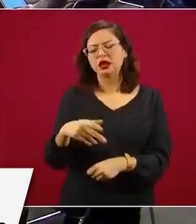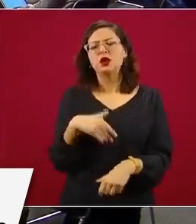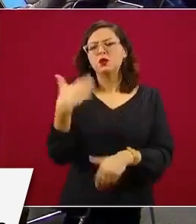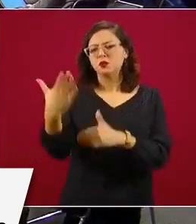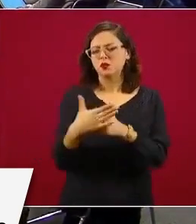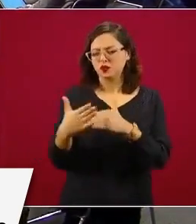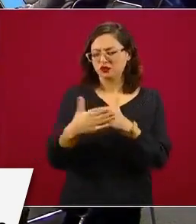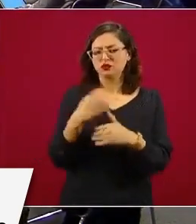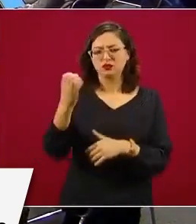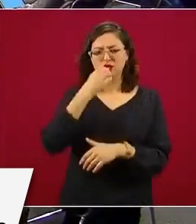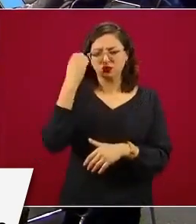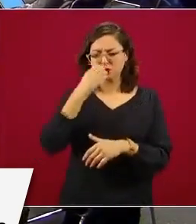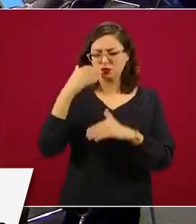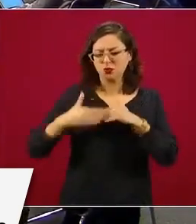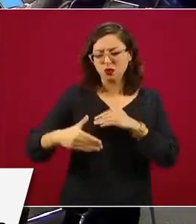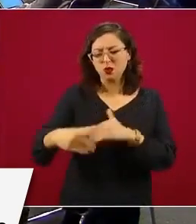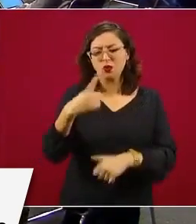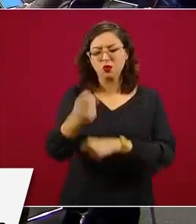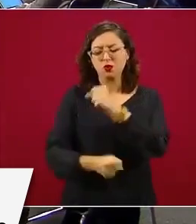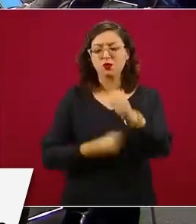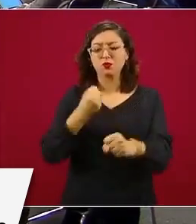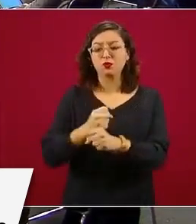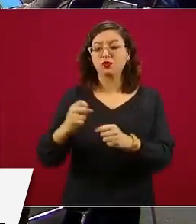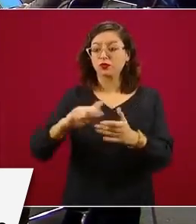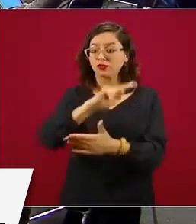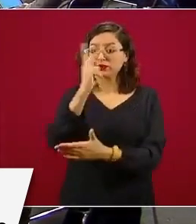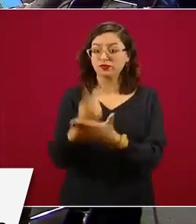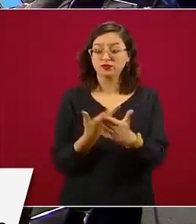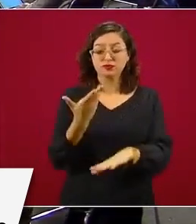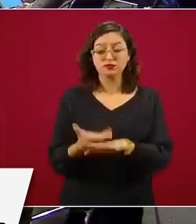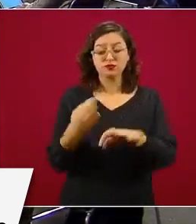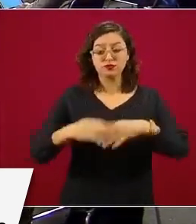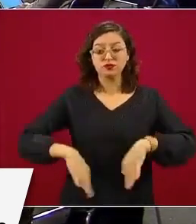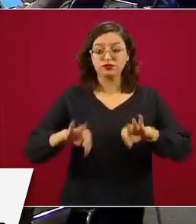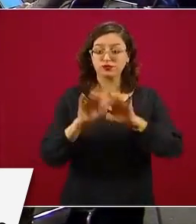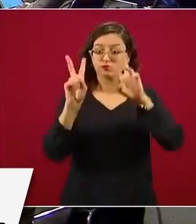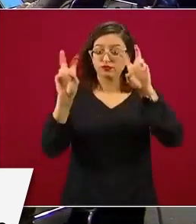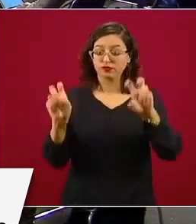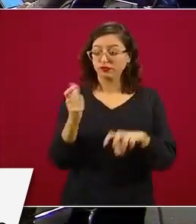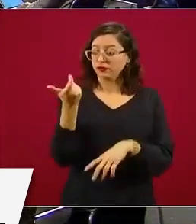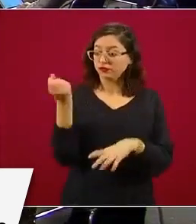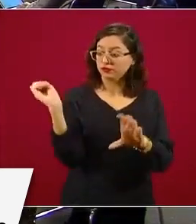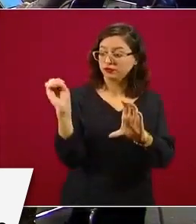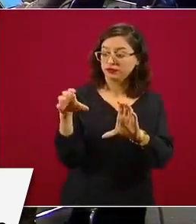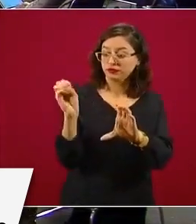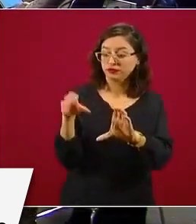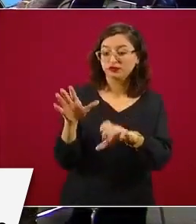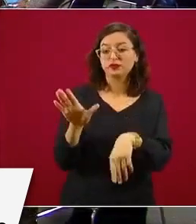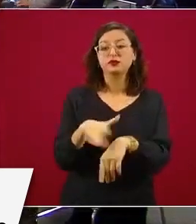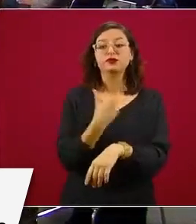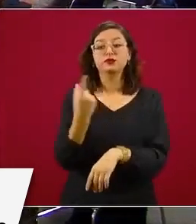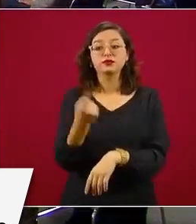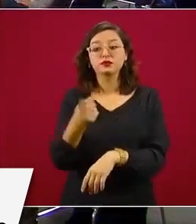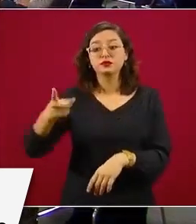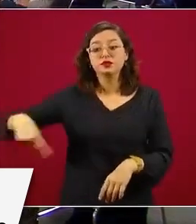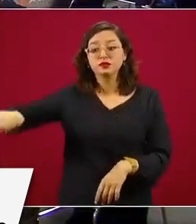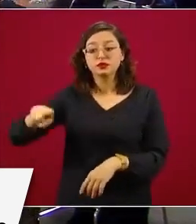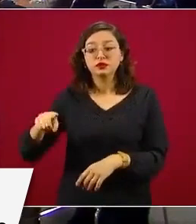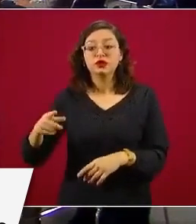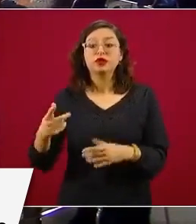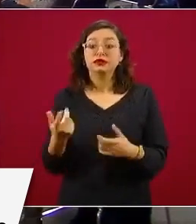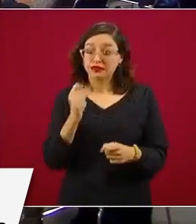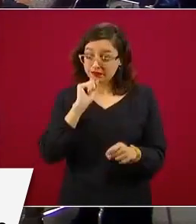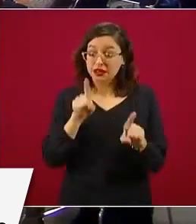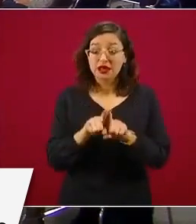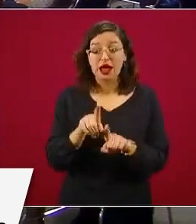comenzar ya en firme este programa, que es muy importante la cuestión de los recursos para los chicos, ya que hay que recordar que hay papás